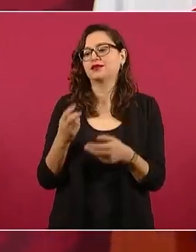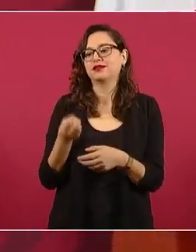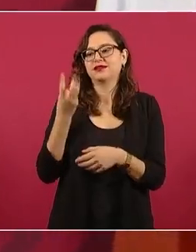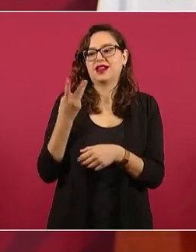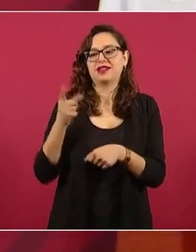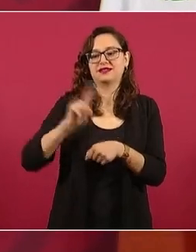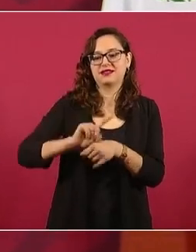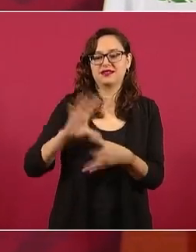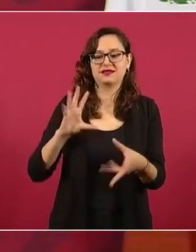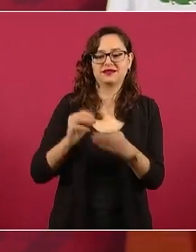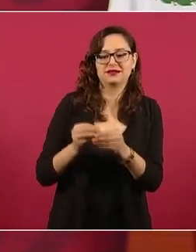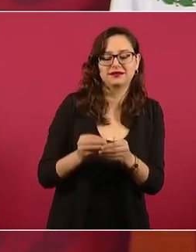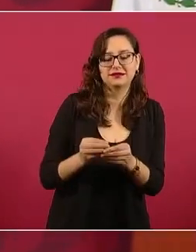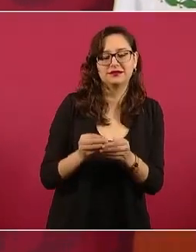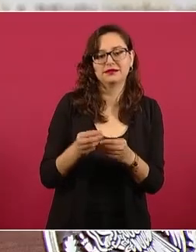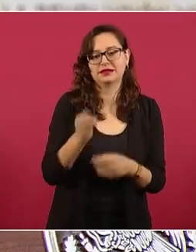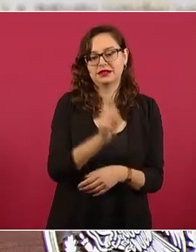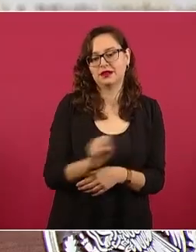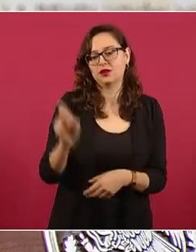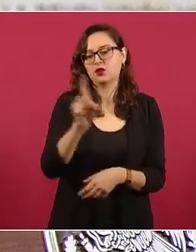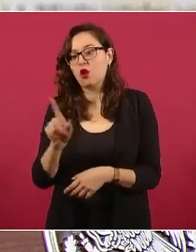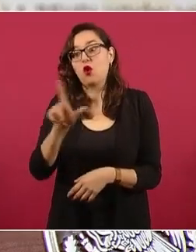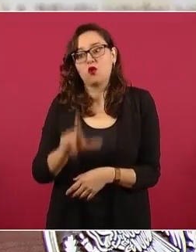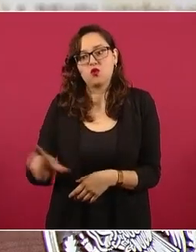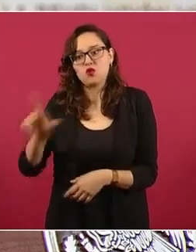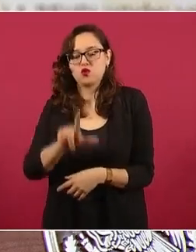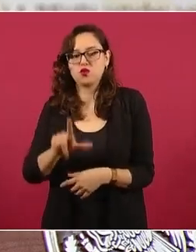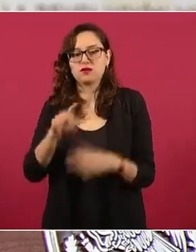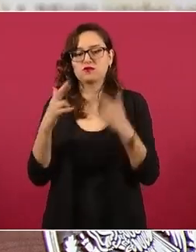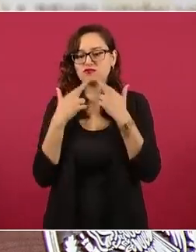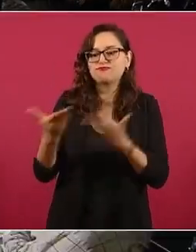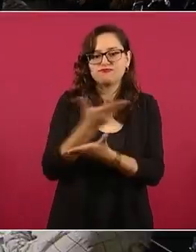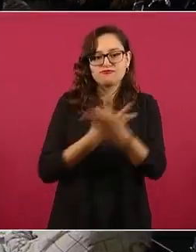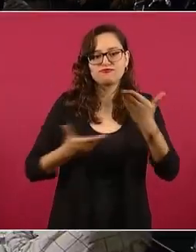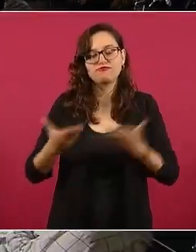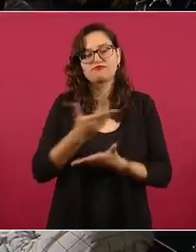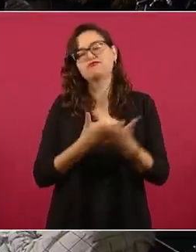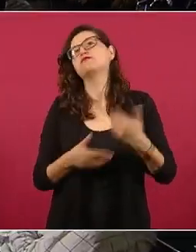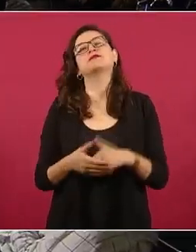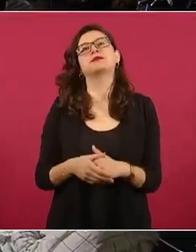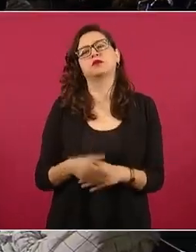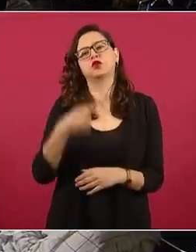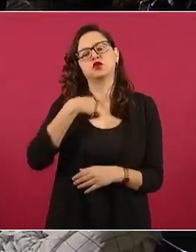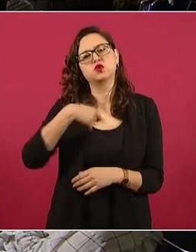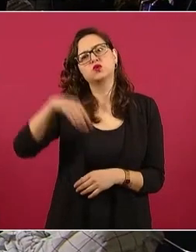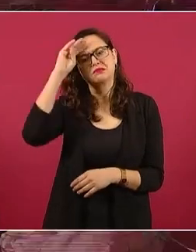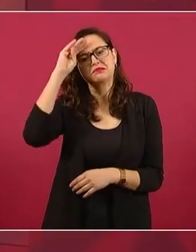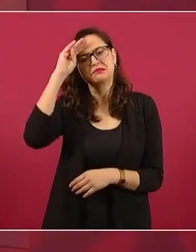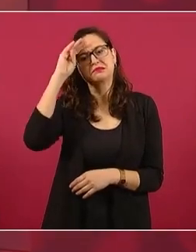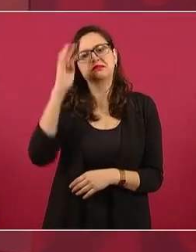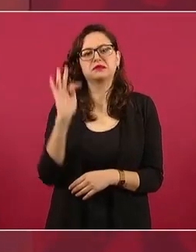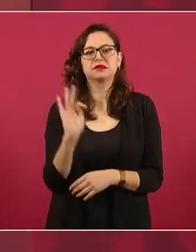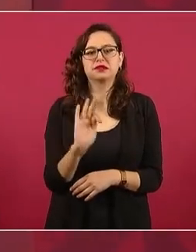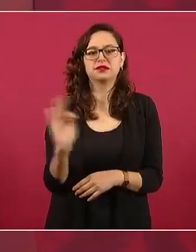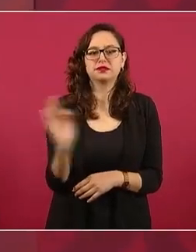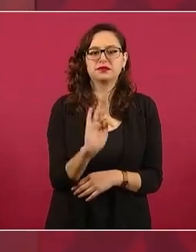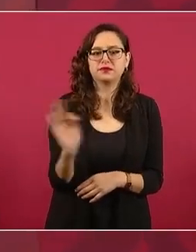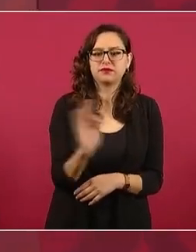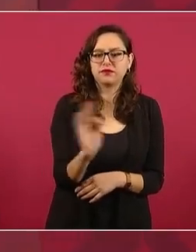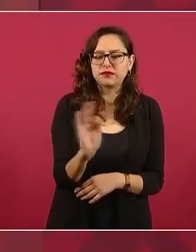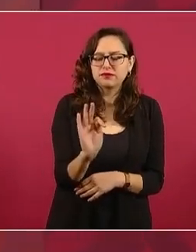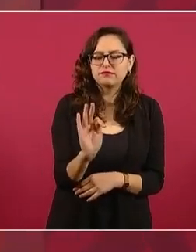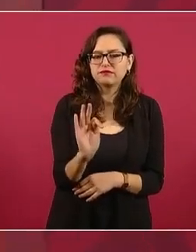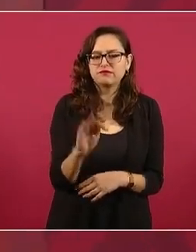todo lo que pasó el fin de semana. Ya estoy pensando también en la posibilidad de que